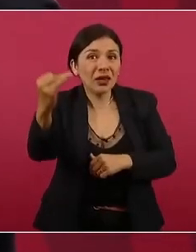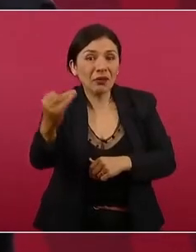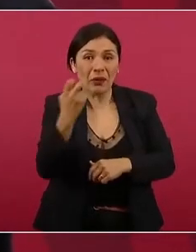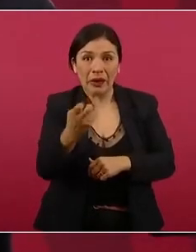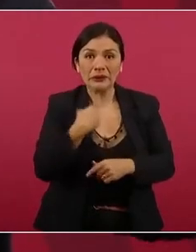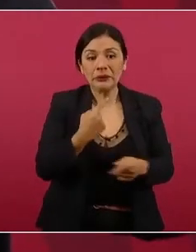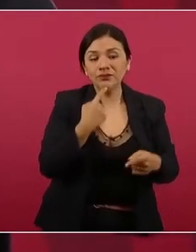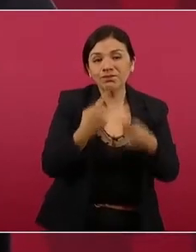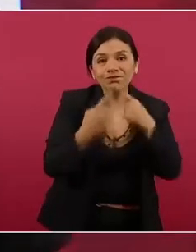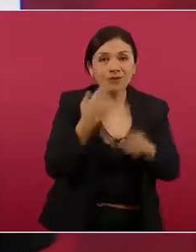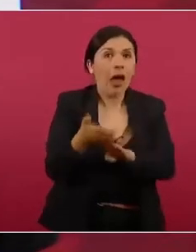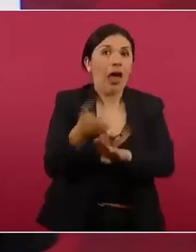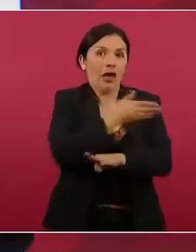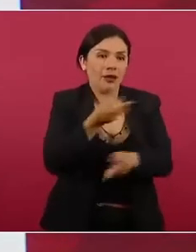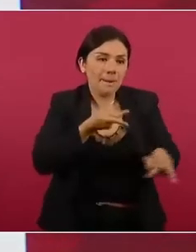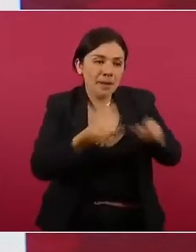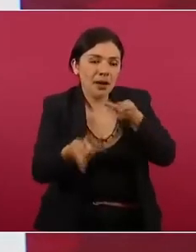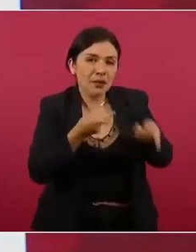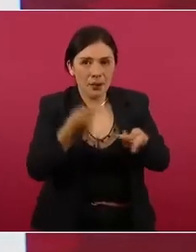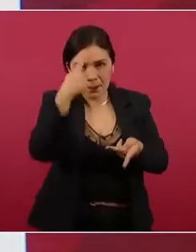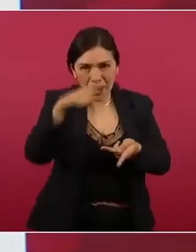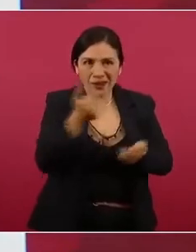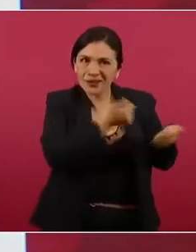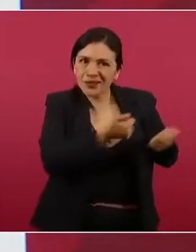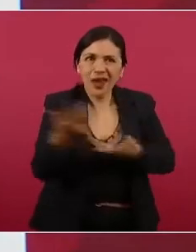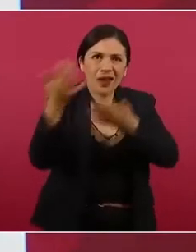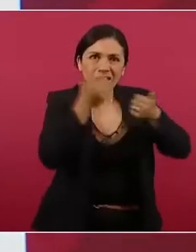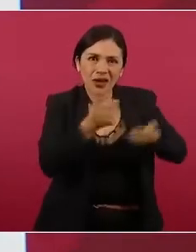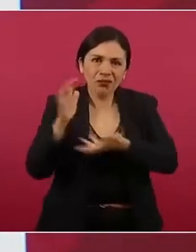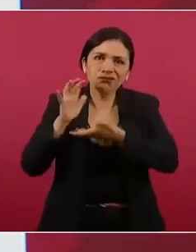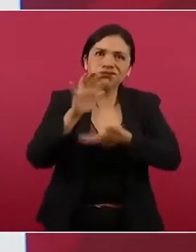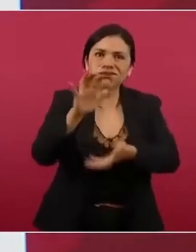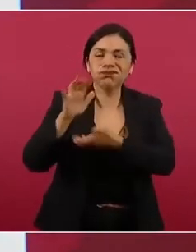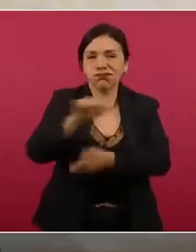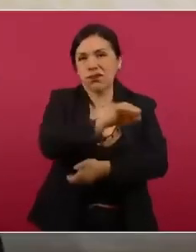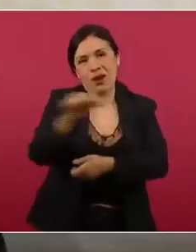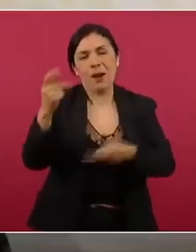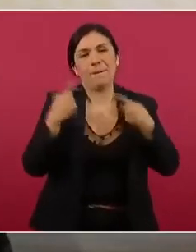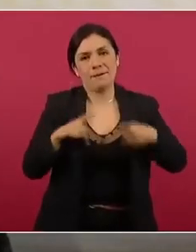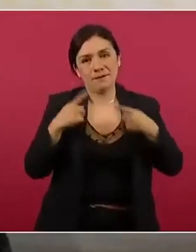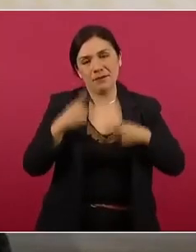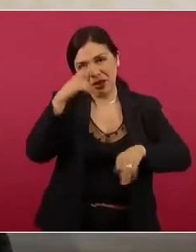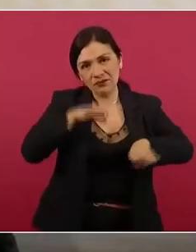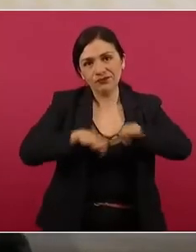eso. Es un plan de distribución de fertilizante. Adelante.